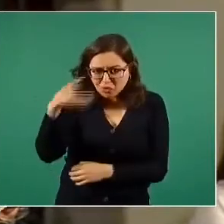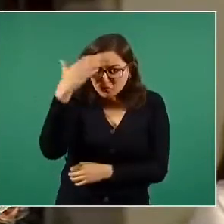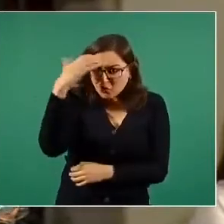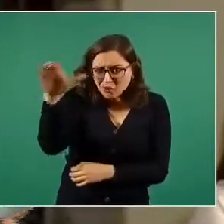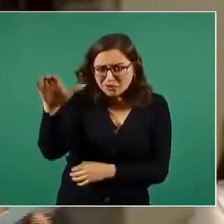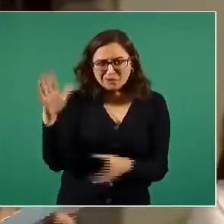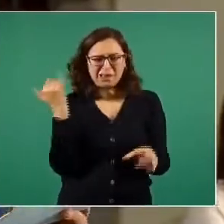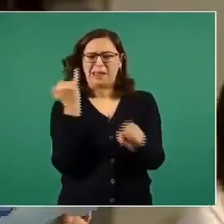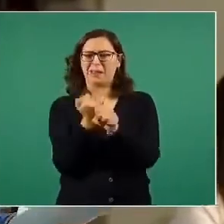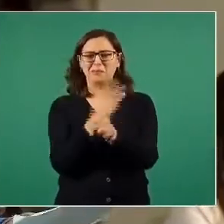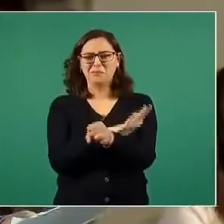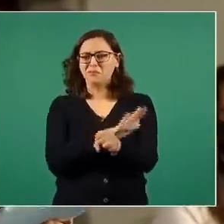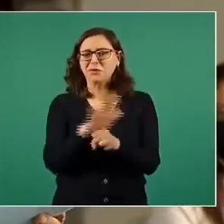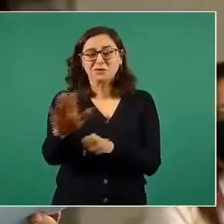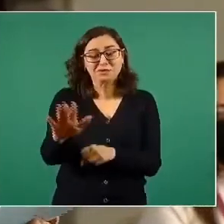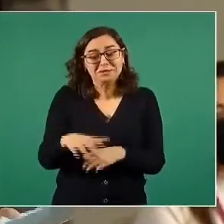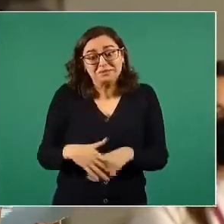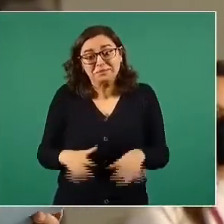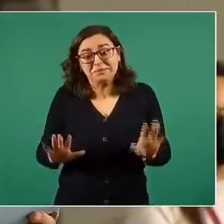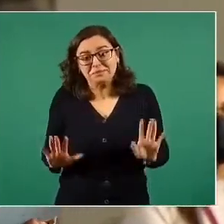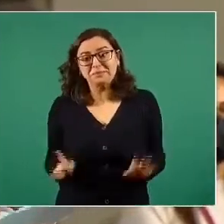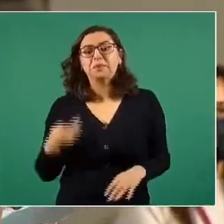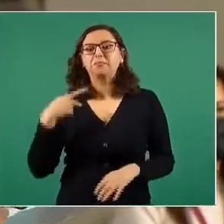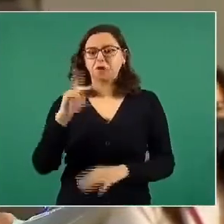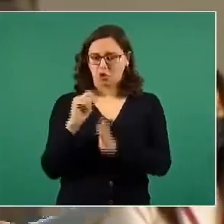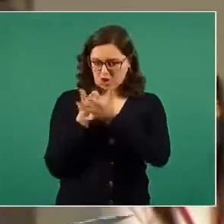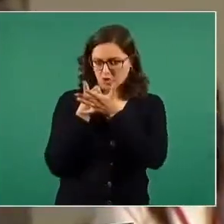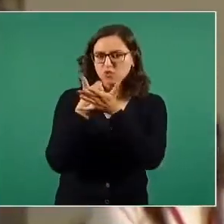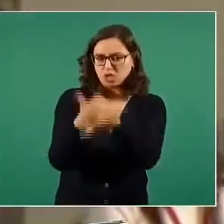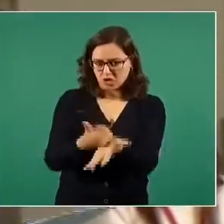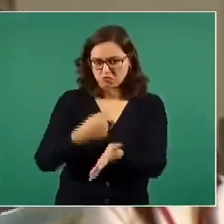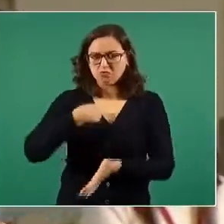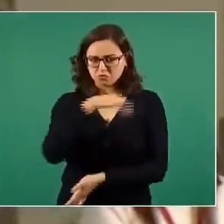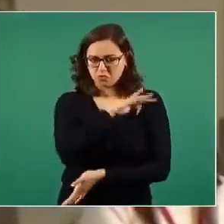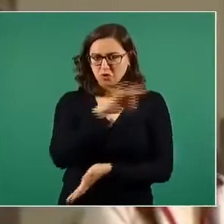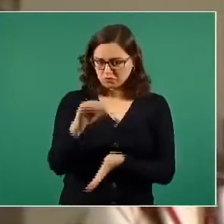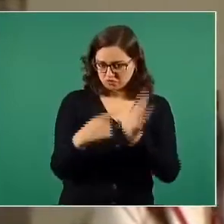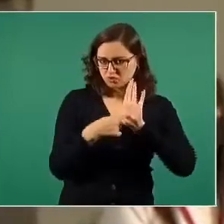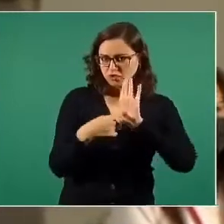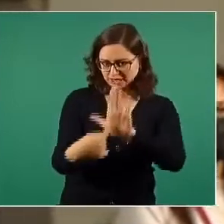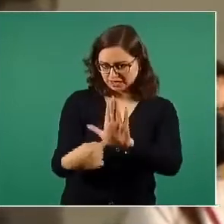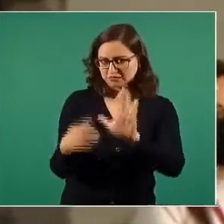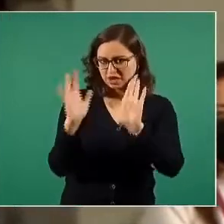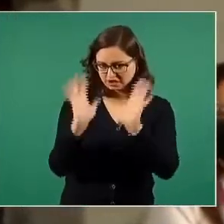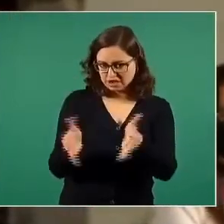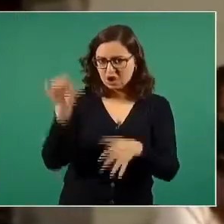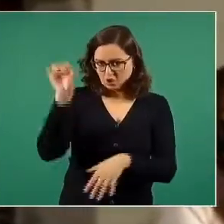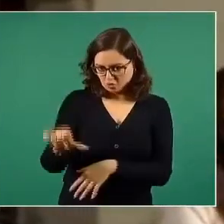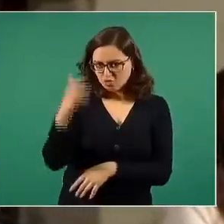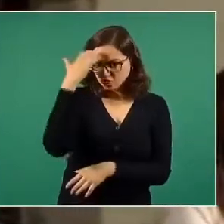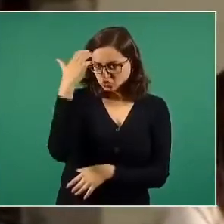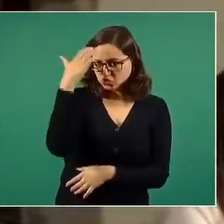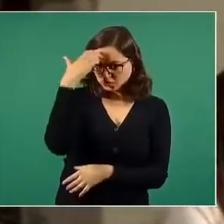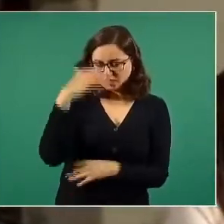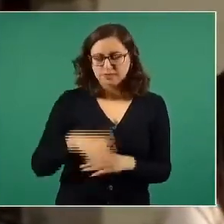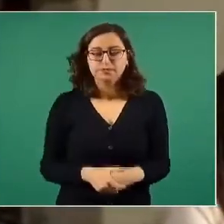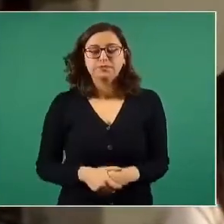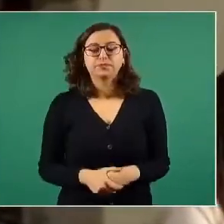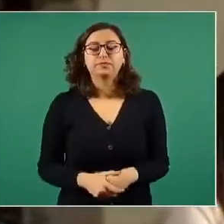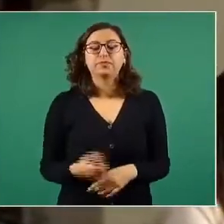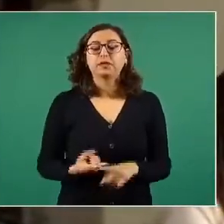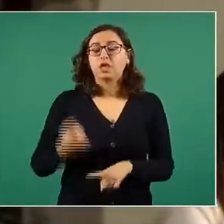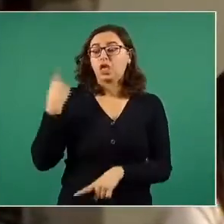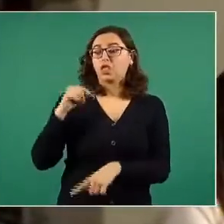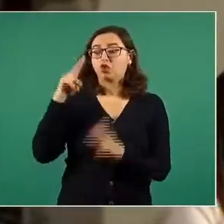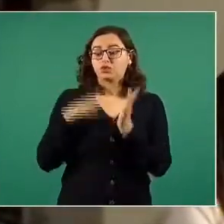conozca. Pero trataré de ayudar a que lo conozca. El veintiocho de agosto de dos mil diecinueve, la